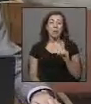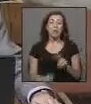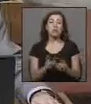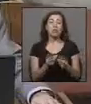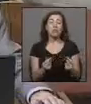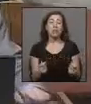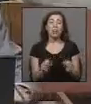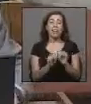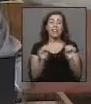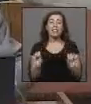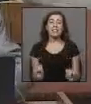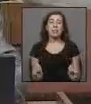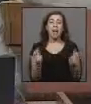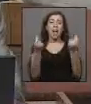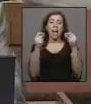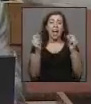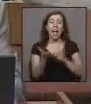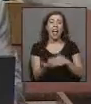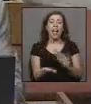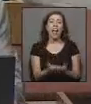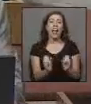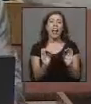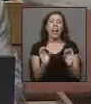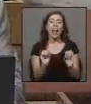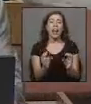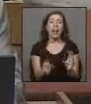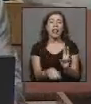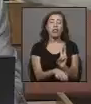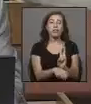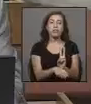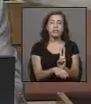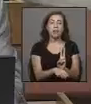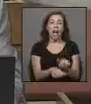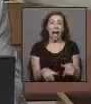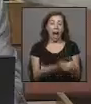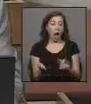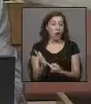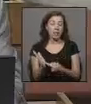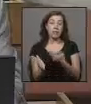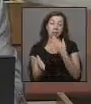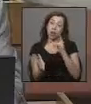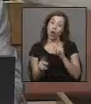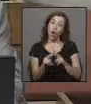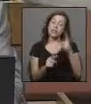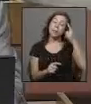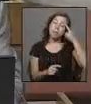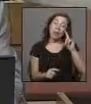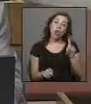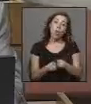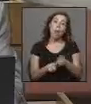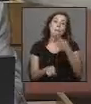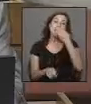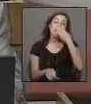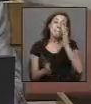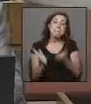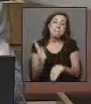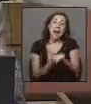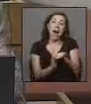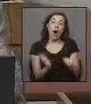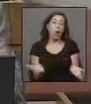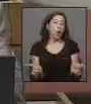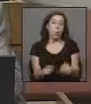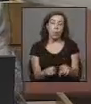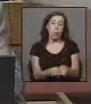sistema tan cuestionado de evaluación docente. Y no es que el actual lo haga, pero de que se mejora a algo se